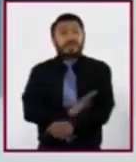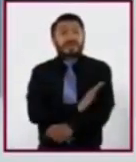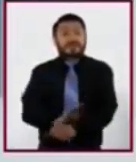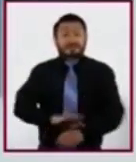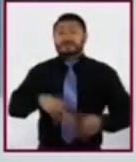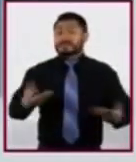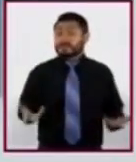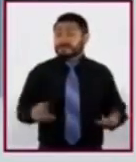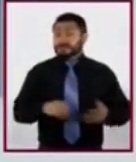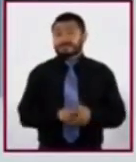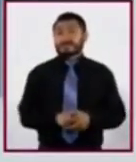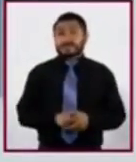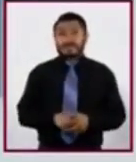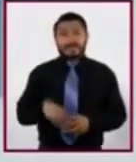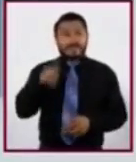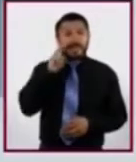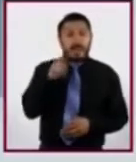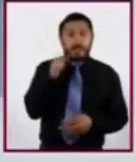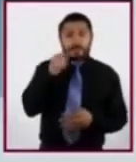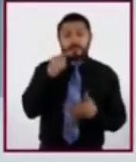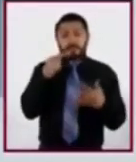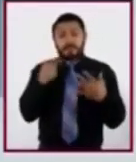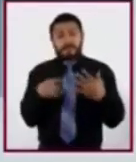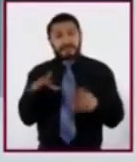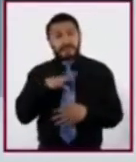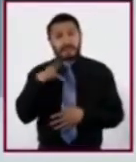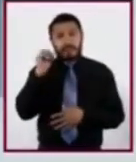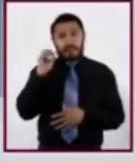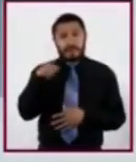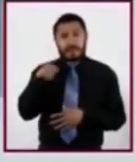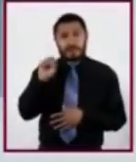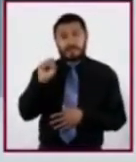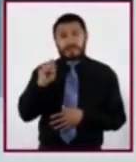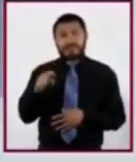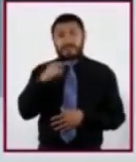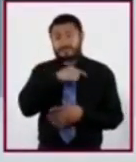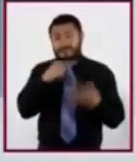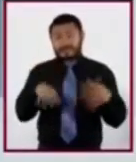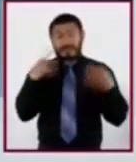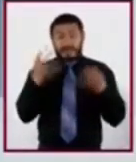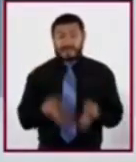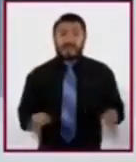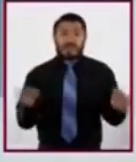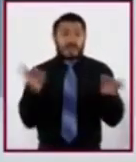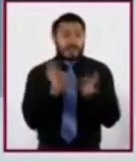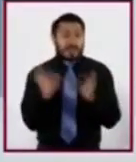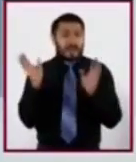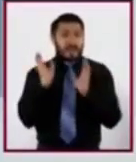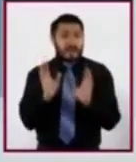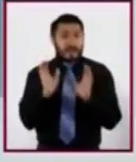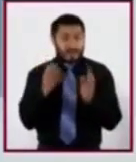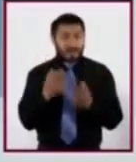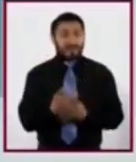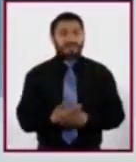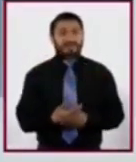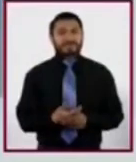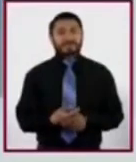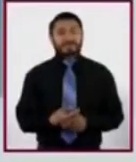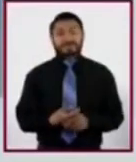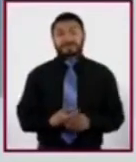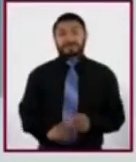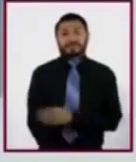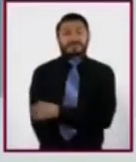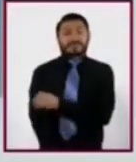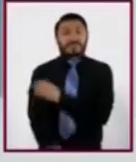Vamos a ver los factores que señala la OMS como indispensables de contemplar para